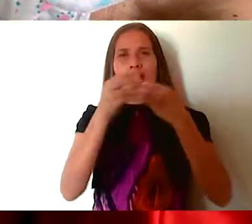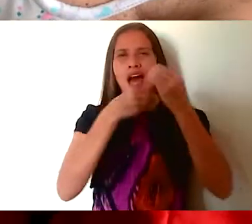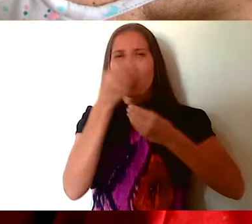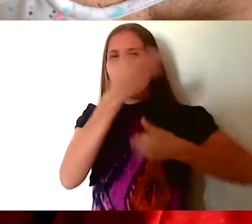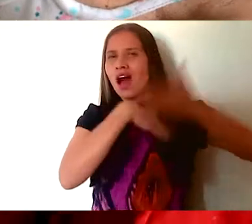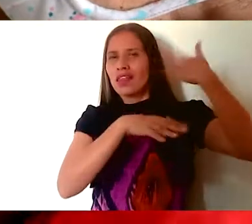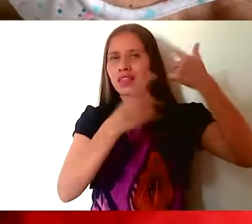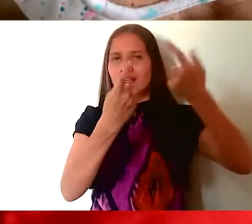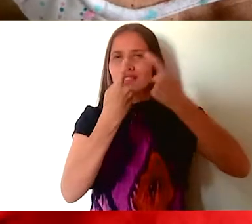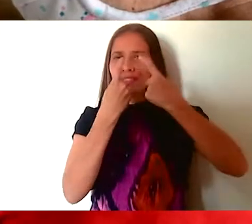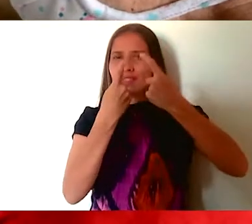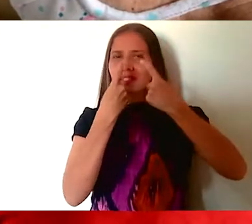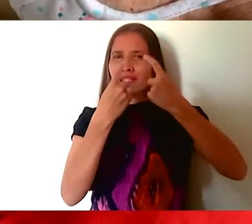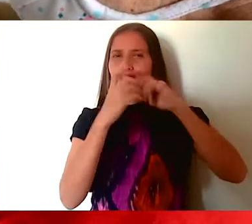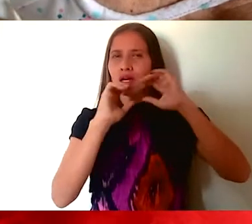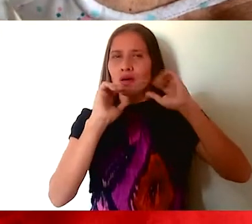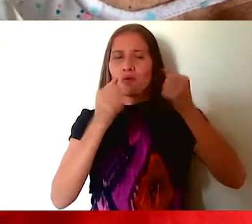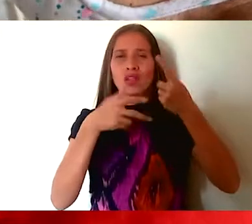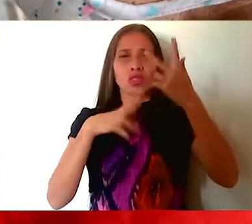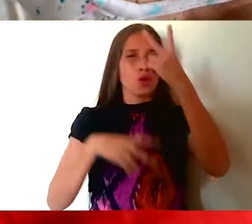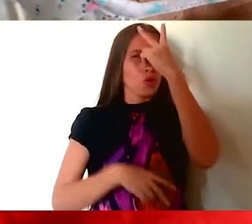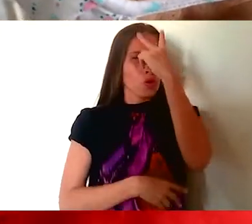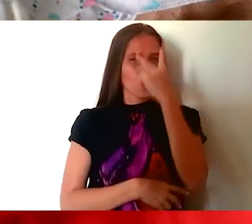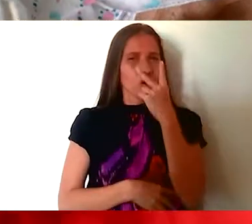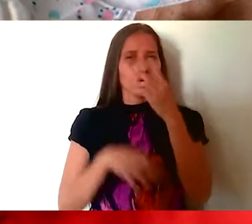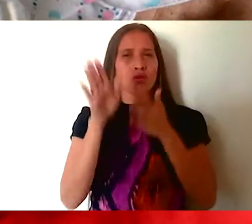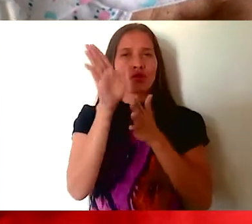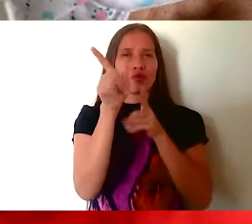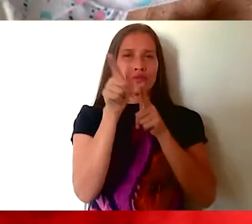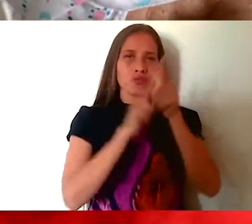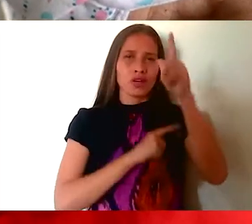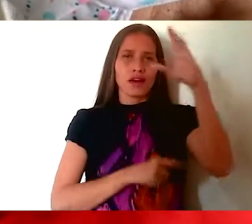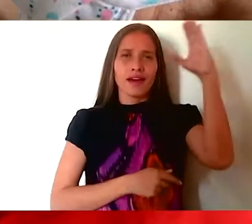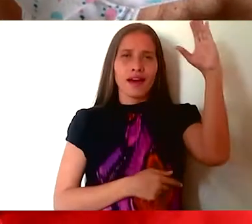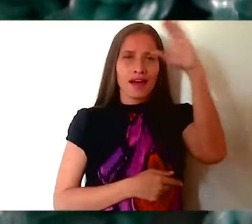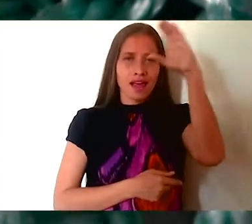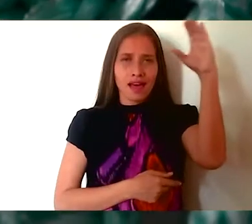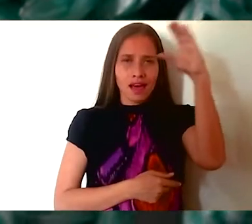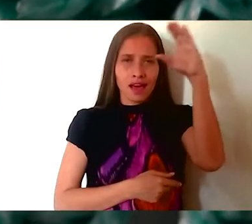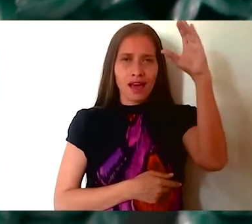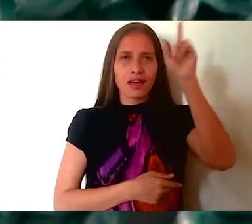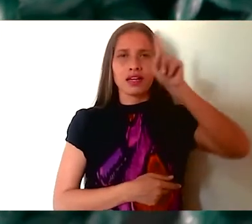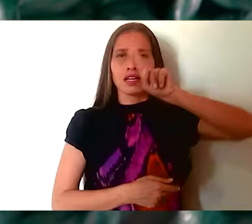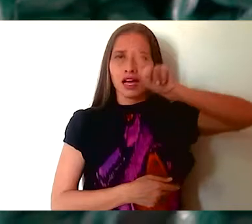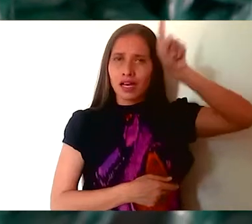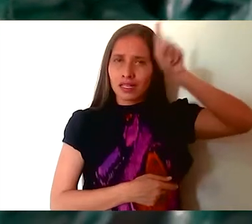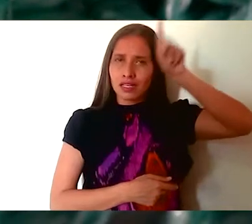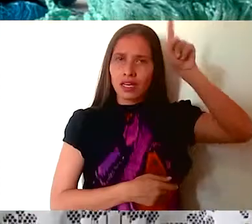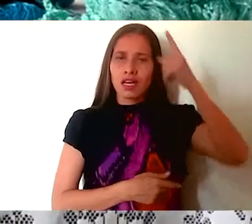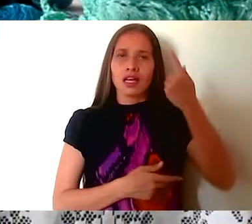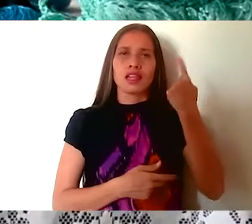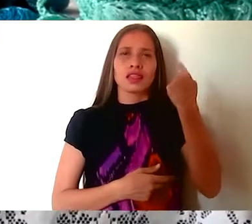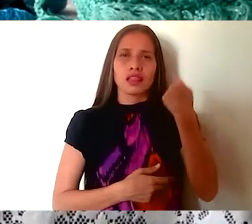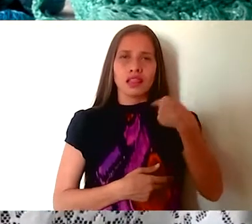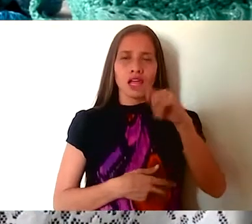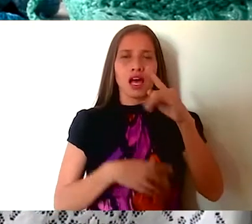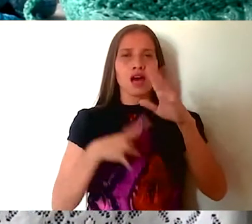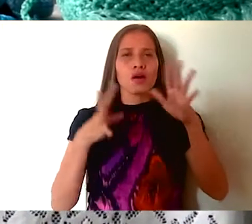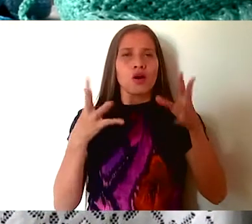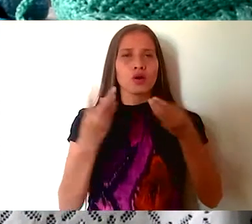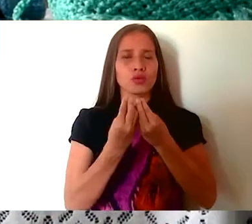materos, lo hago porque me enseñaron desde que yo perdí la vista, que fui para Caracas,